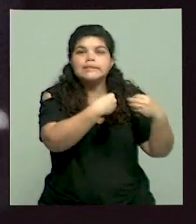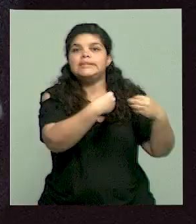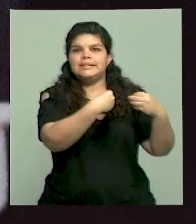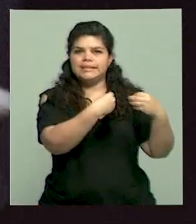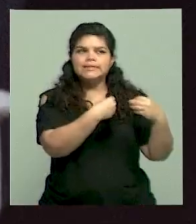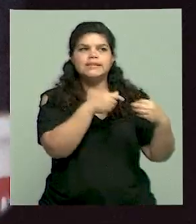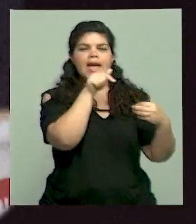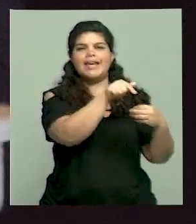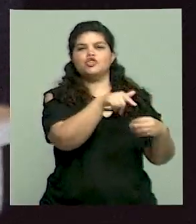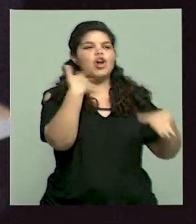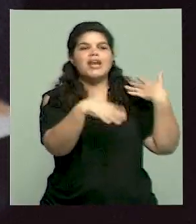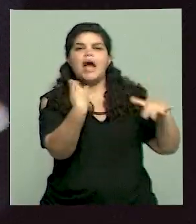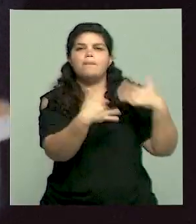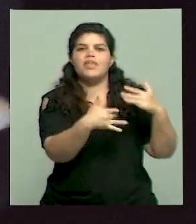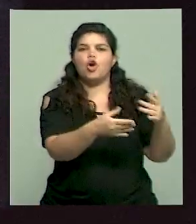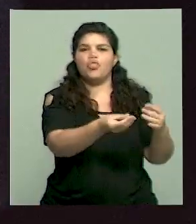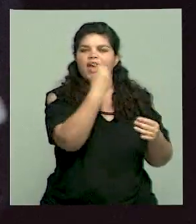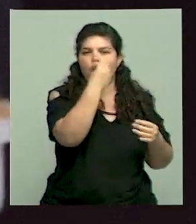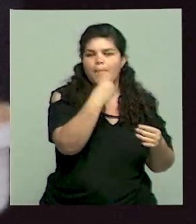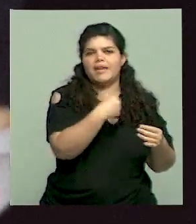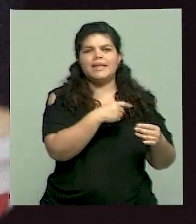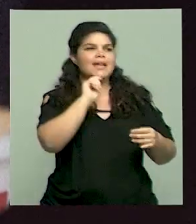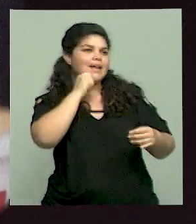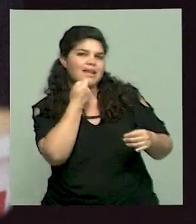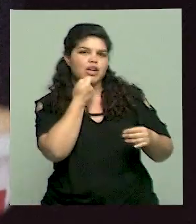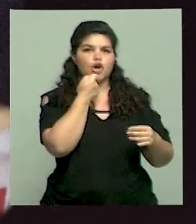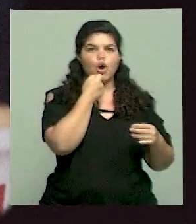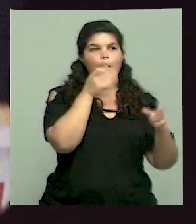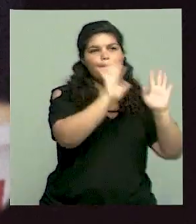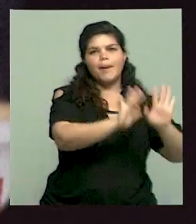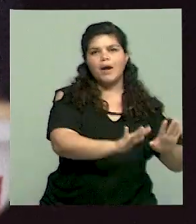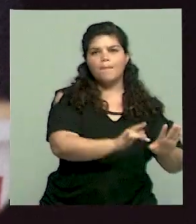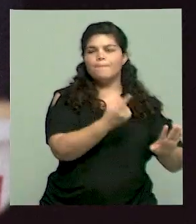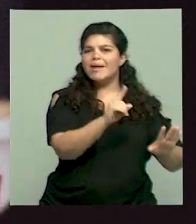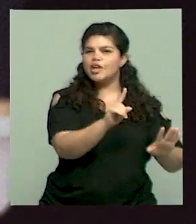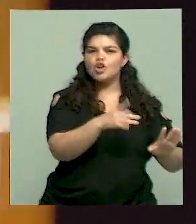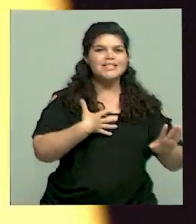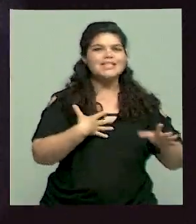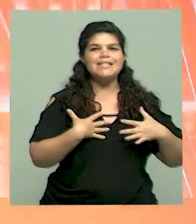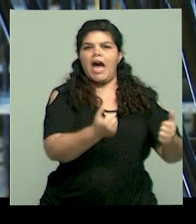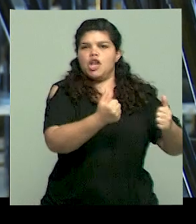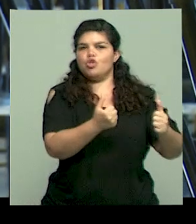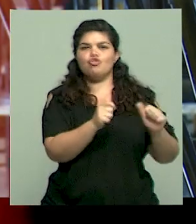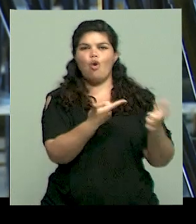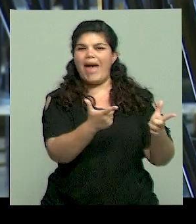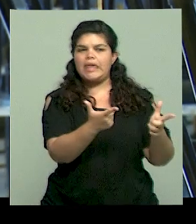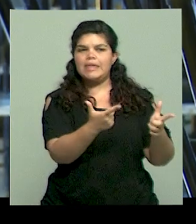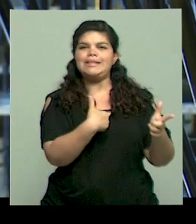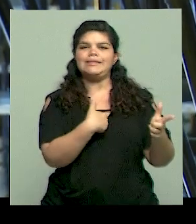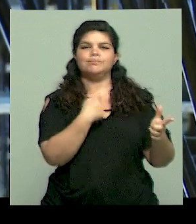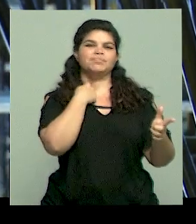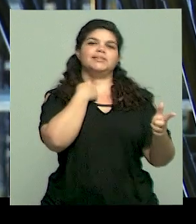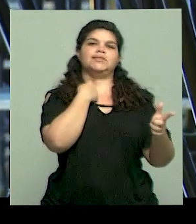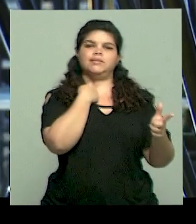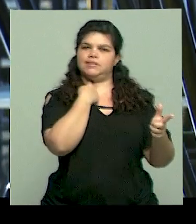rápido de comer, y es rico porque está preparado para eso, pero no termina siendo sano. Claro, imagino, no sé si estás